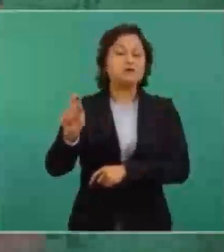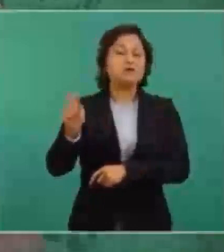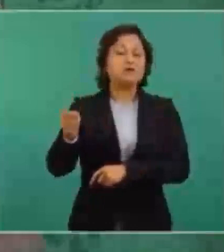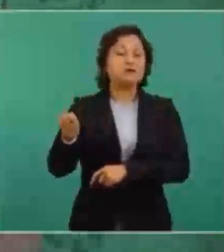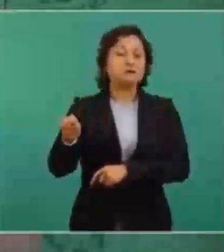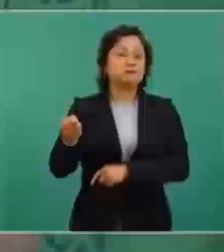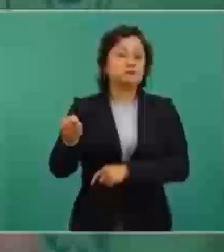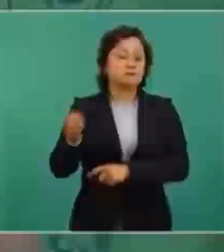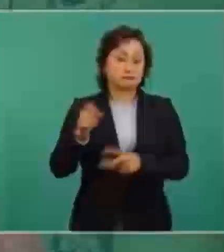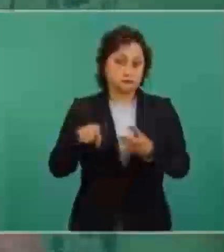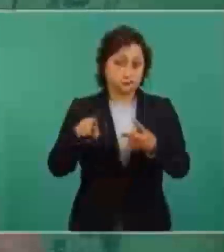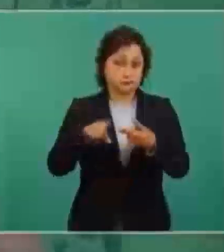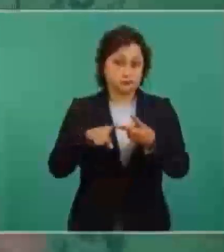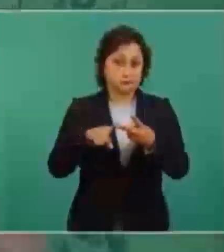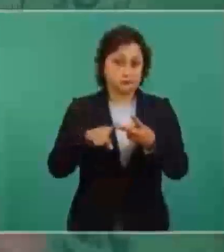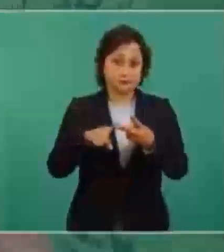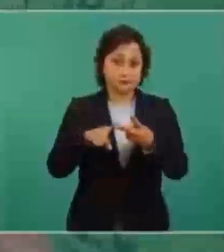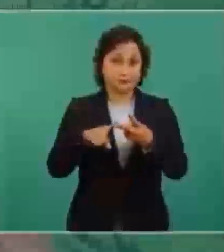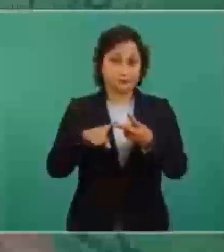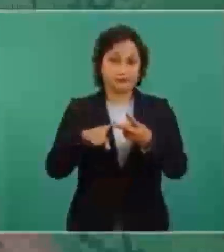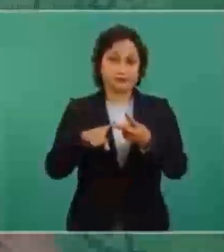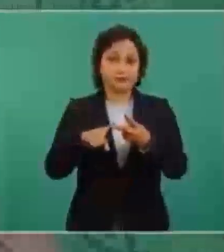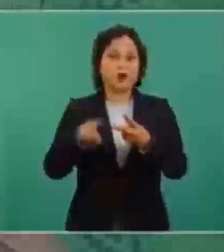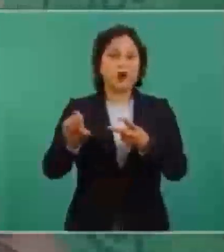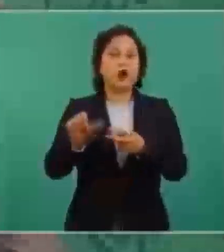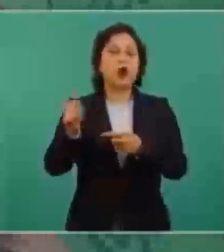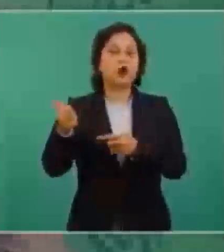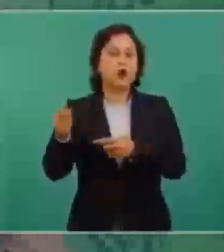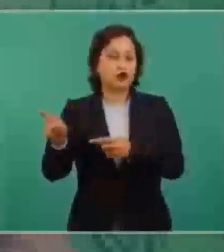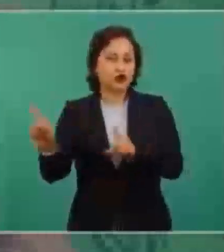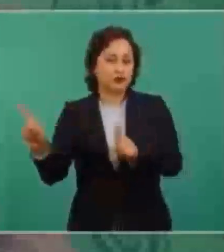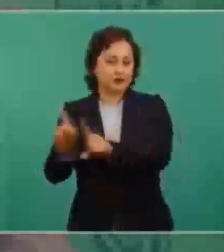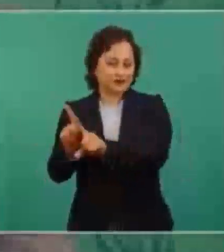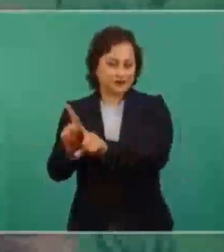y el caso del que le siguió a Lozoya,